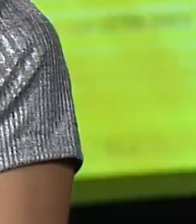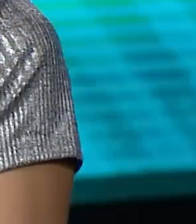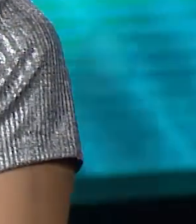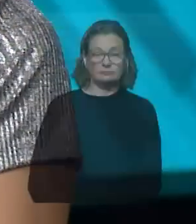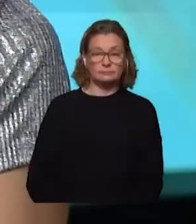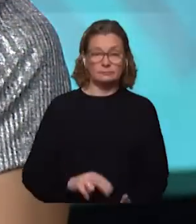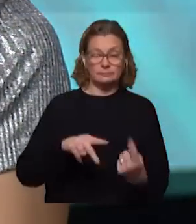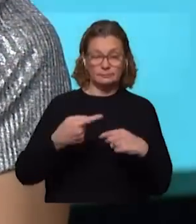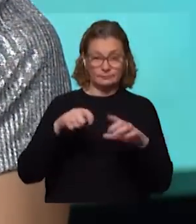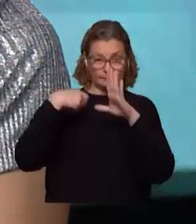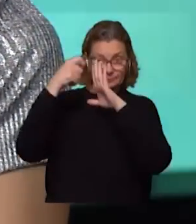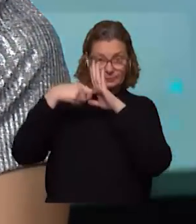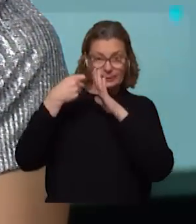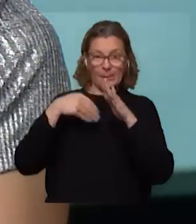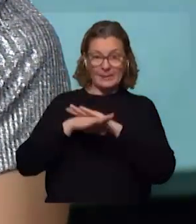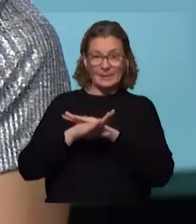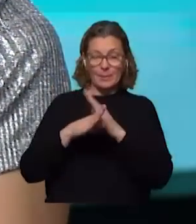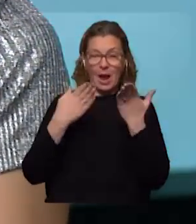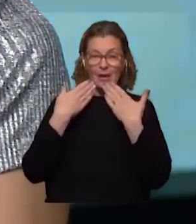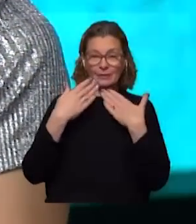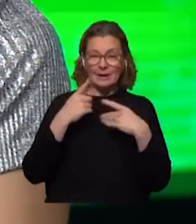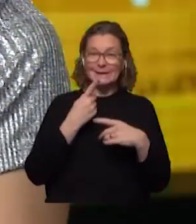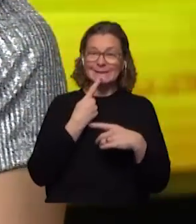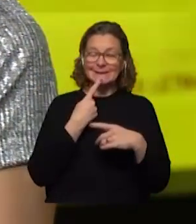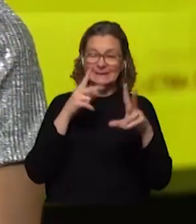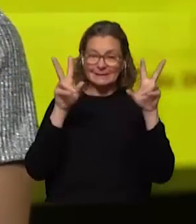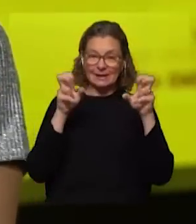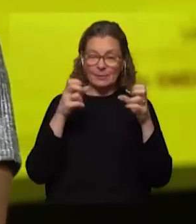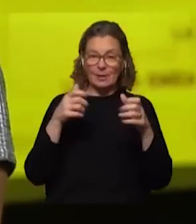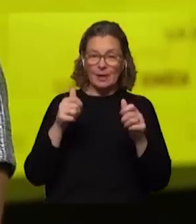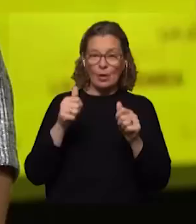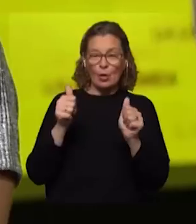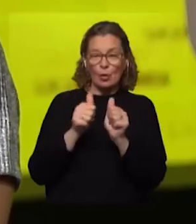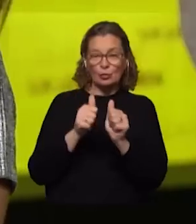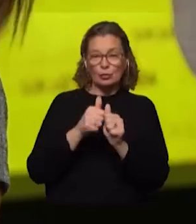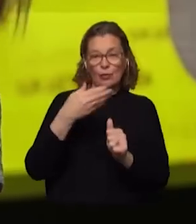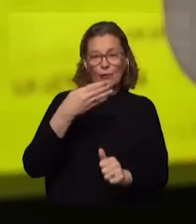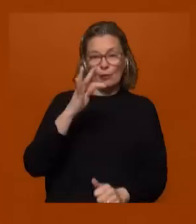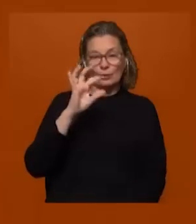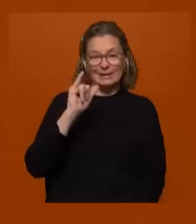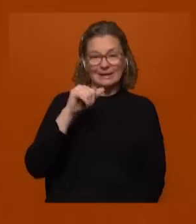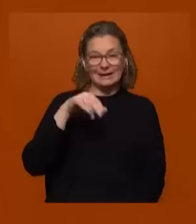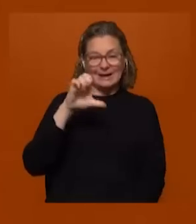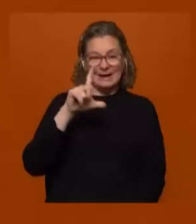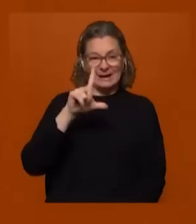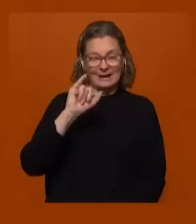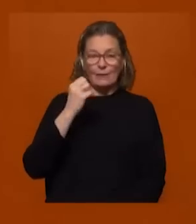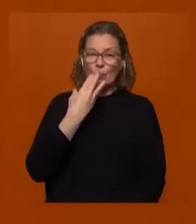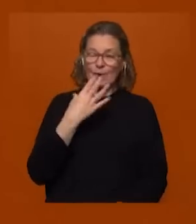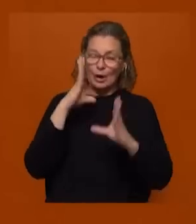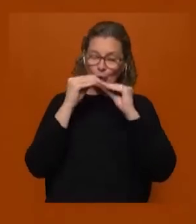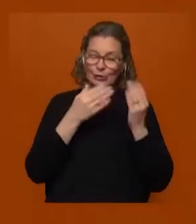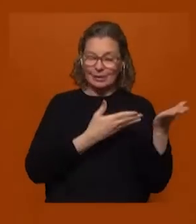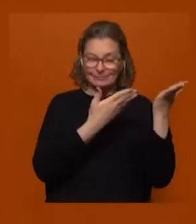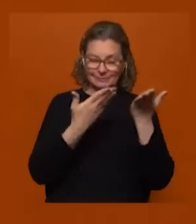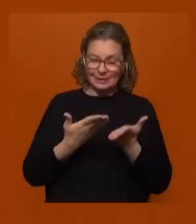segundo bloque de la letra chica y nos metemos en el panorama político de la mano de Oscar Bottinelli Bottinelli buenas noches ¿cómo estás? bienvenido buenas noches ¿qué tal? ¿cómo estás?